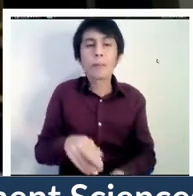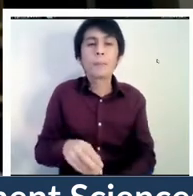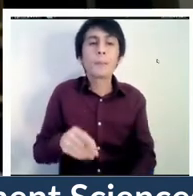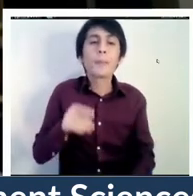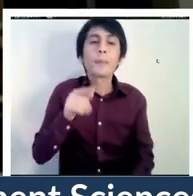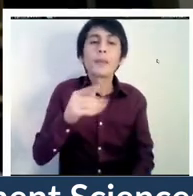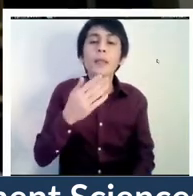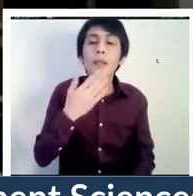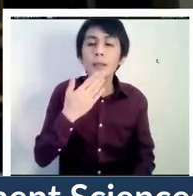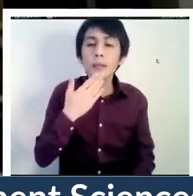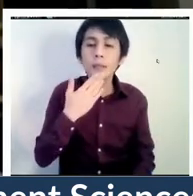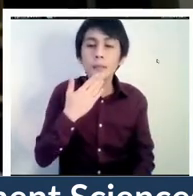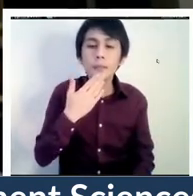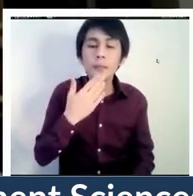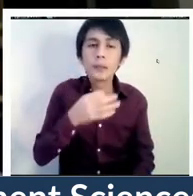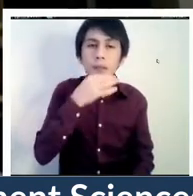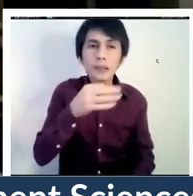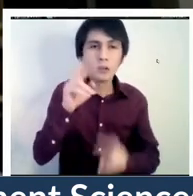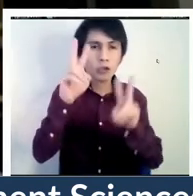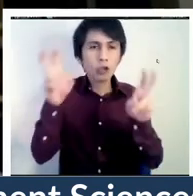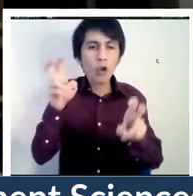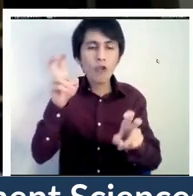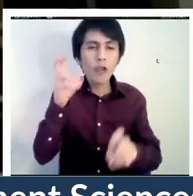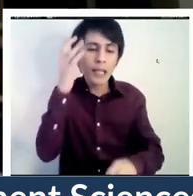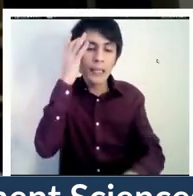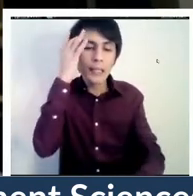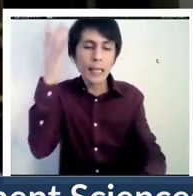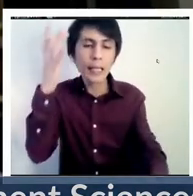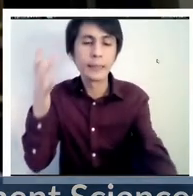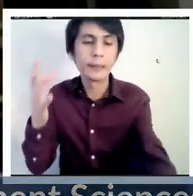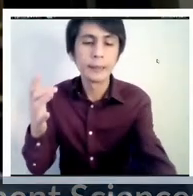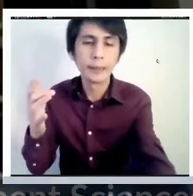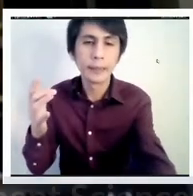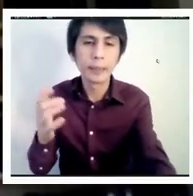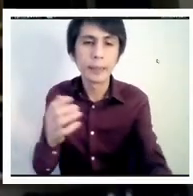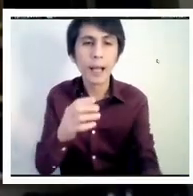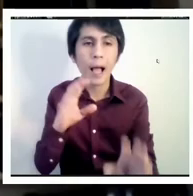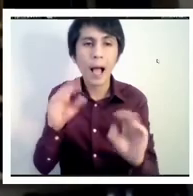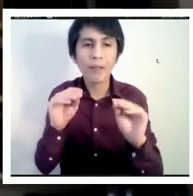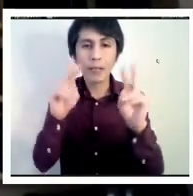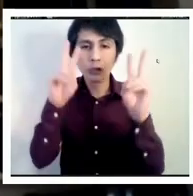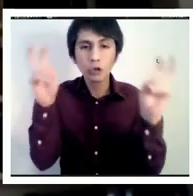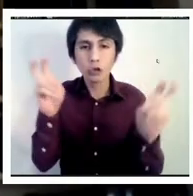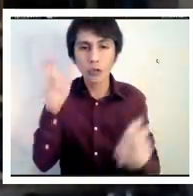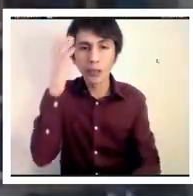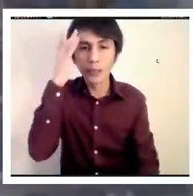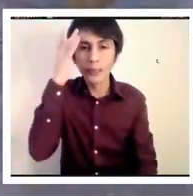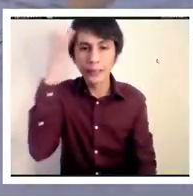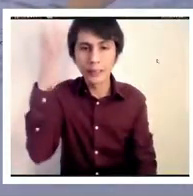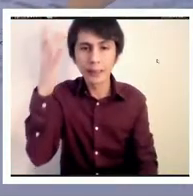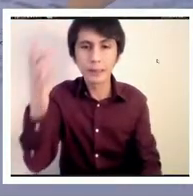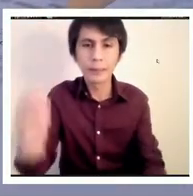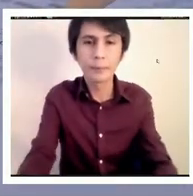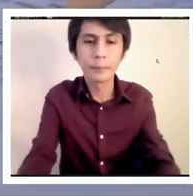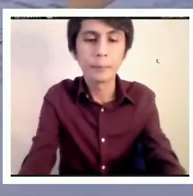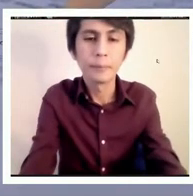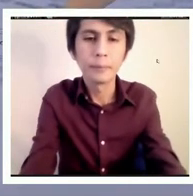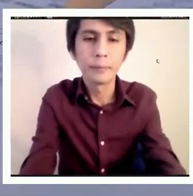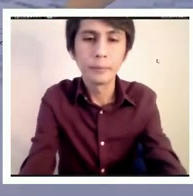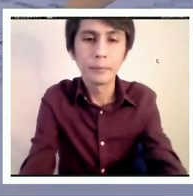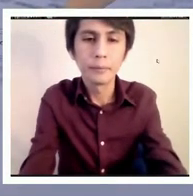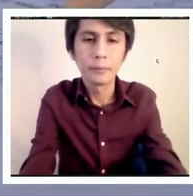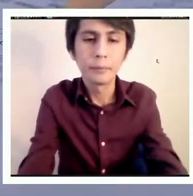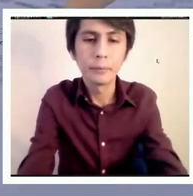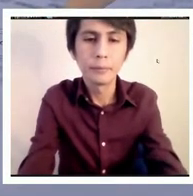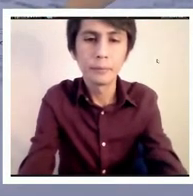también acerca de la inteligencia como lo que nos permite hacer una buena gobernanza y lo que no